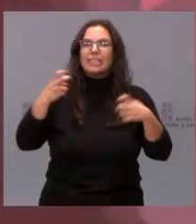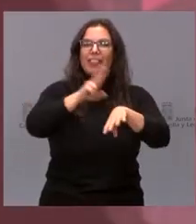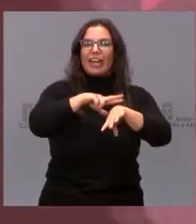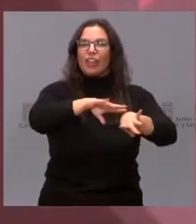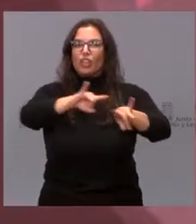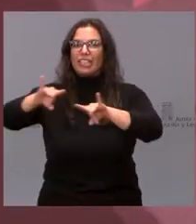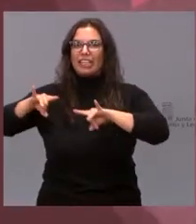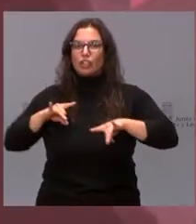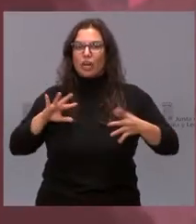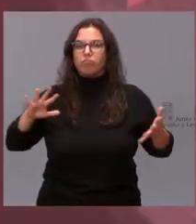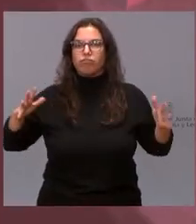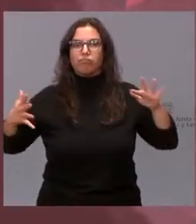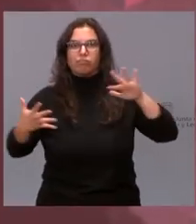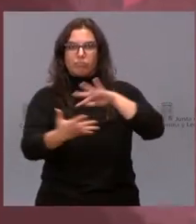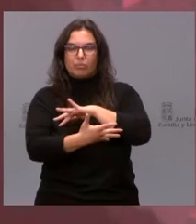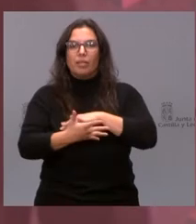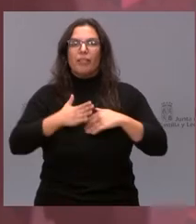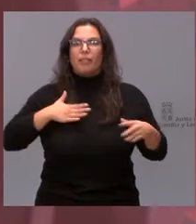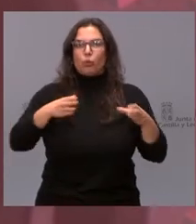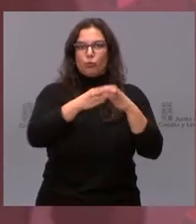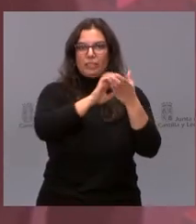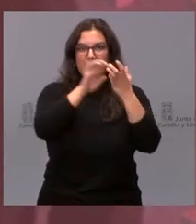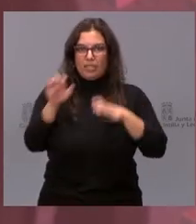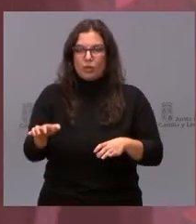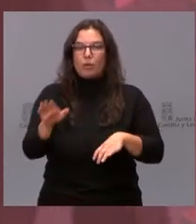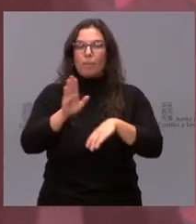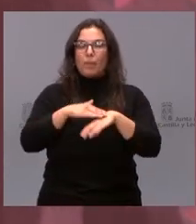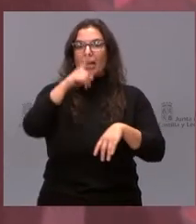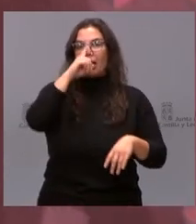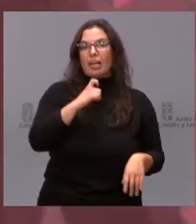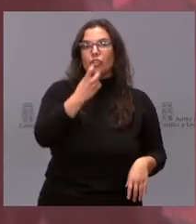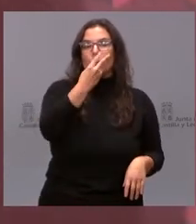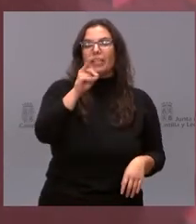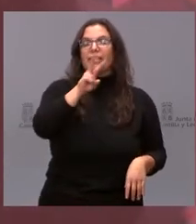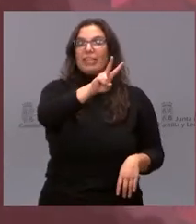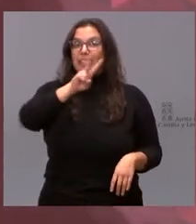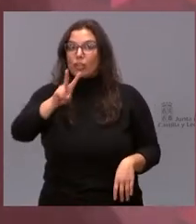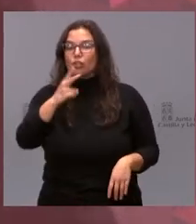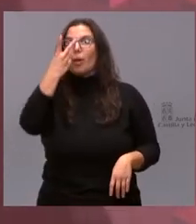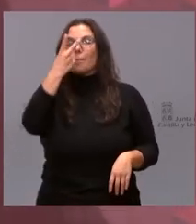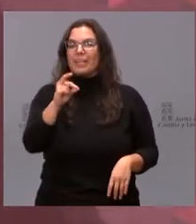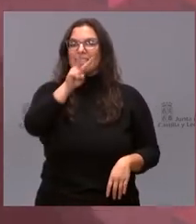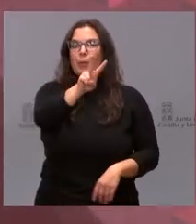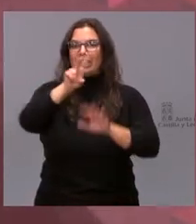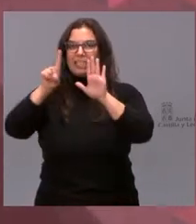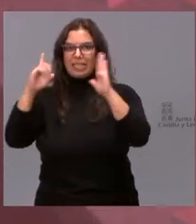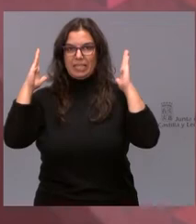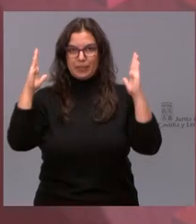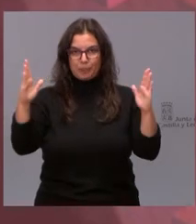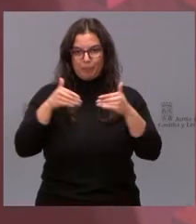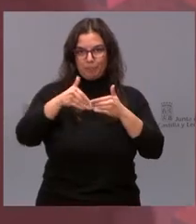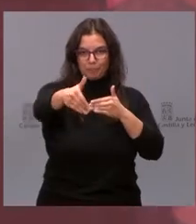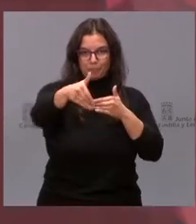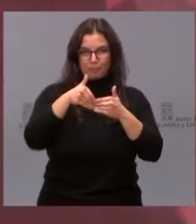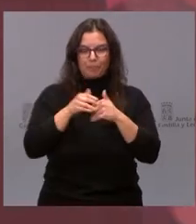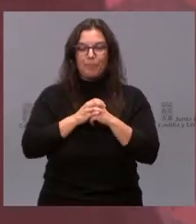delegaciones territoriales de la Junta de Castilla y León para el año 2022-2026. Yo creo que… ¿Qué es lo